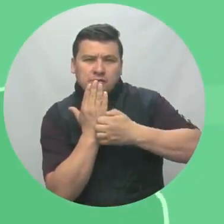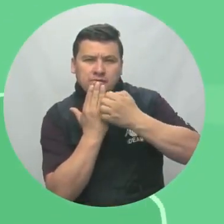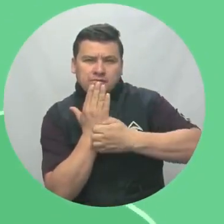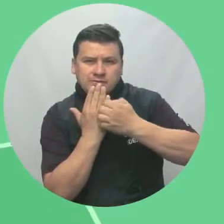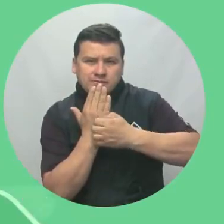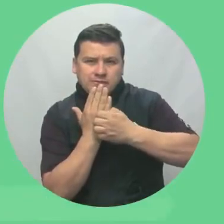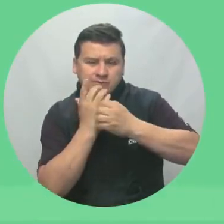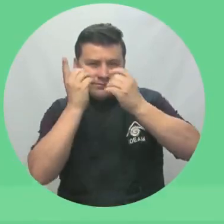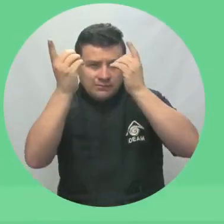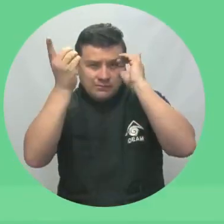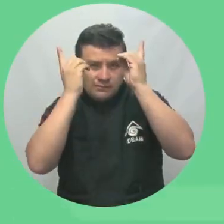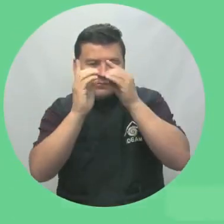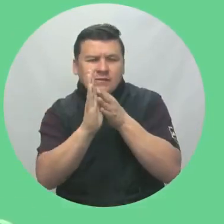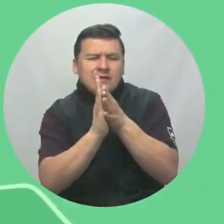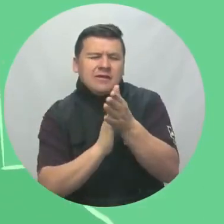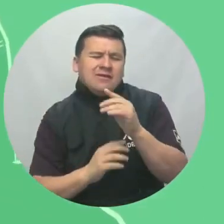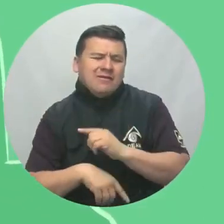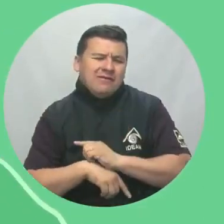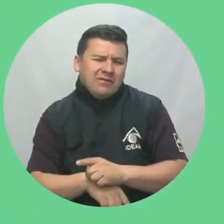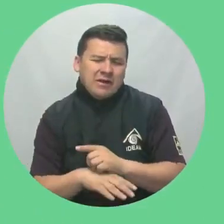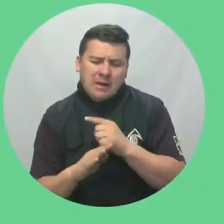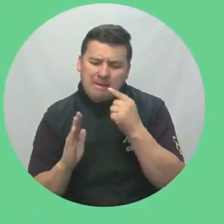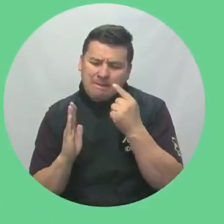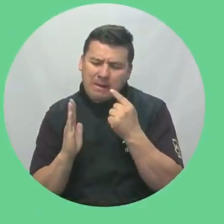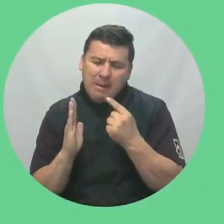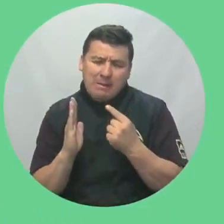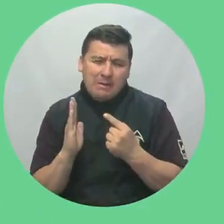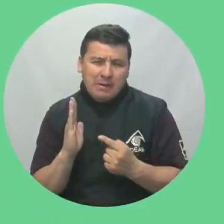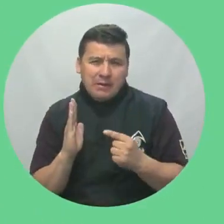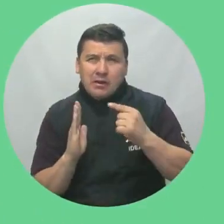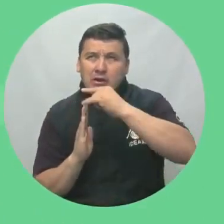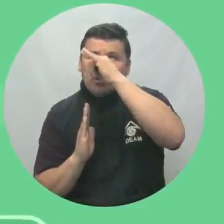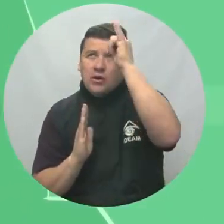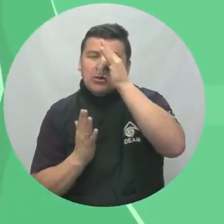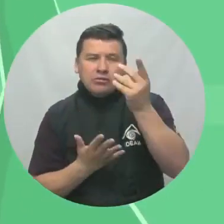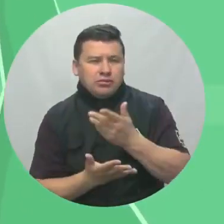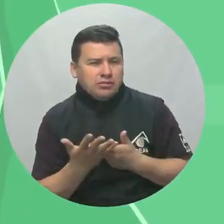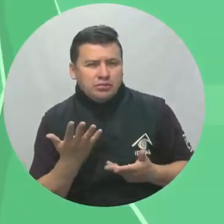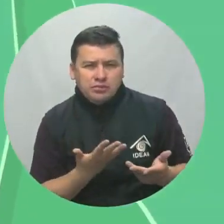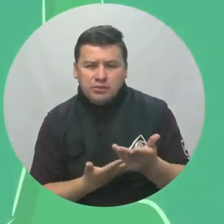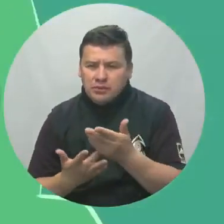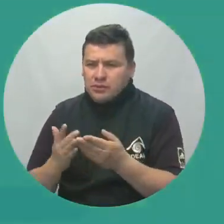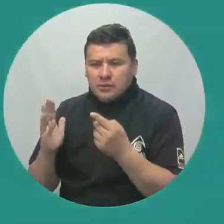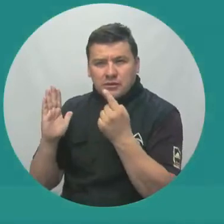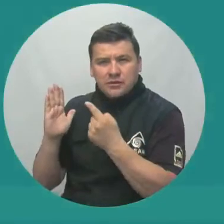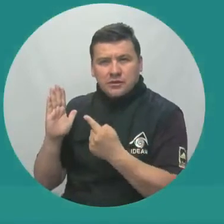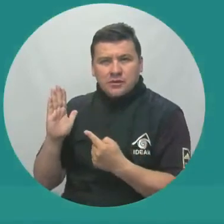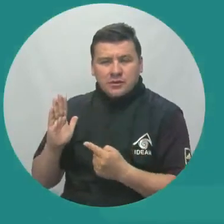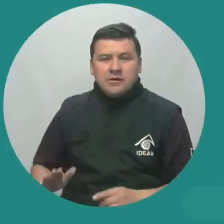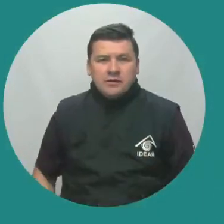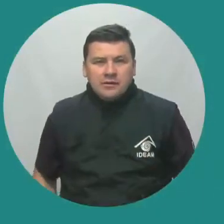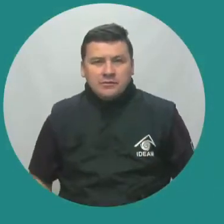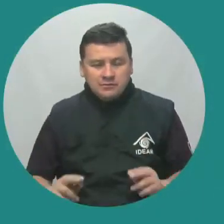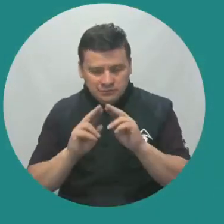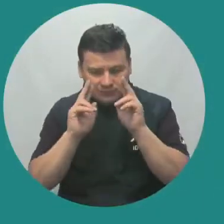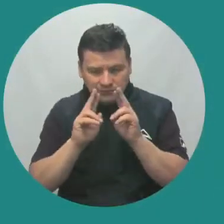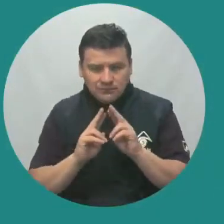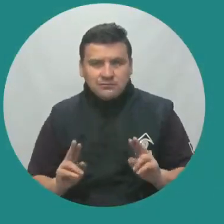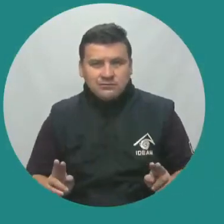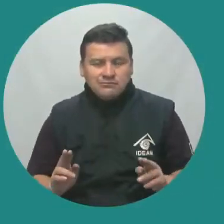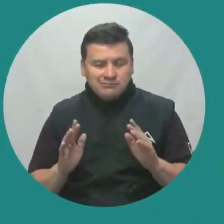Play o App Store. Información en tiempo real, detallada, satelital, recomendaciones y muchas opciones de interacción.